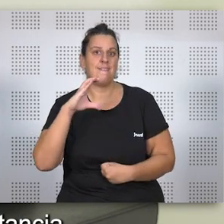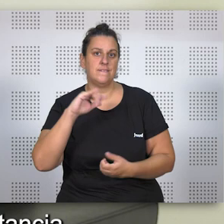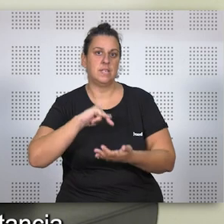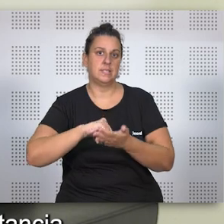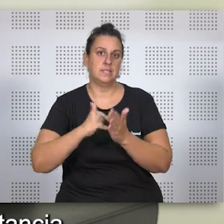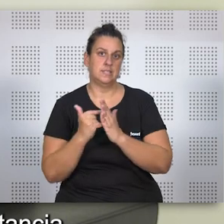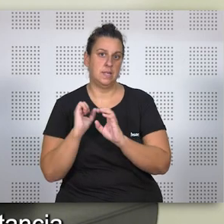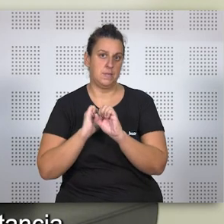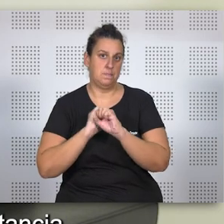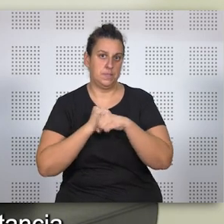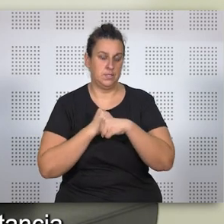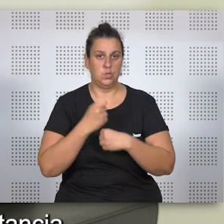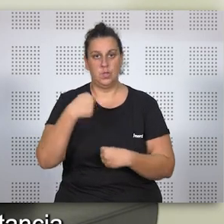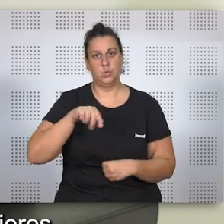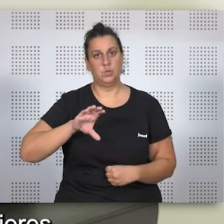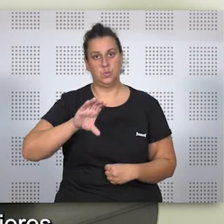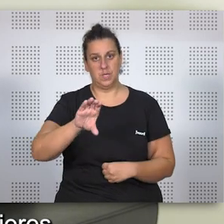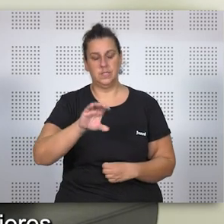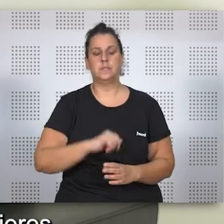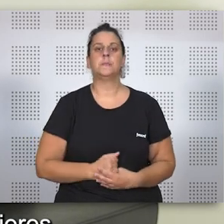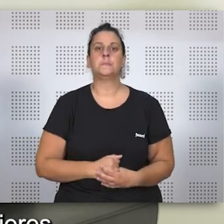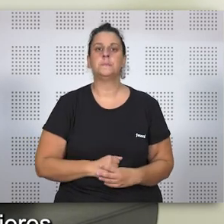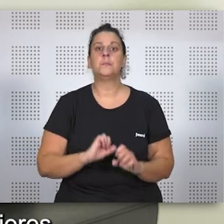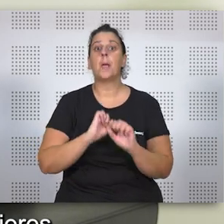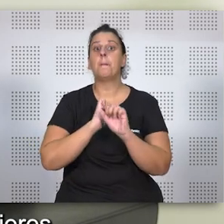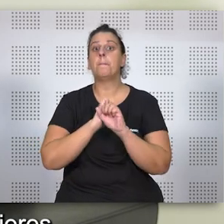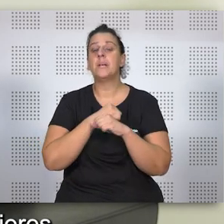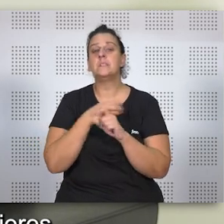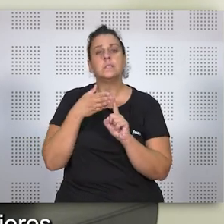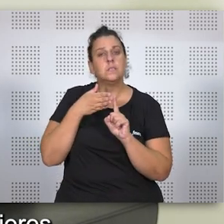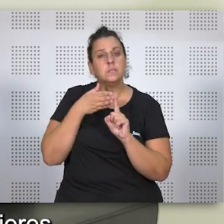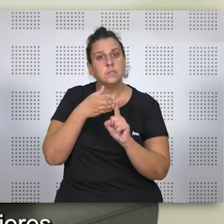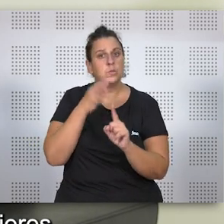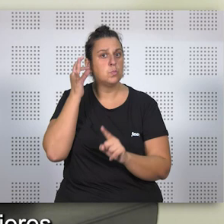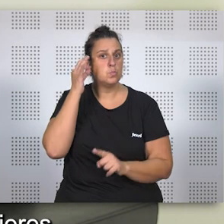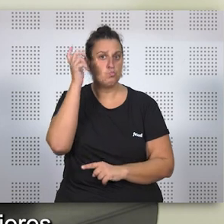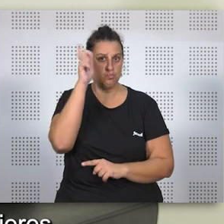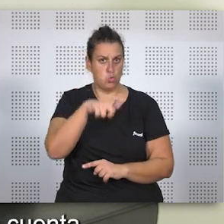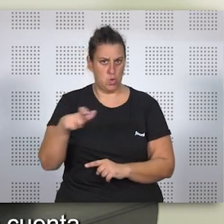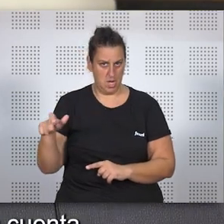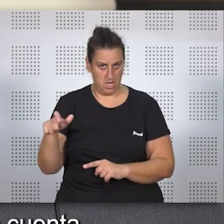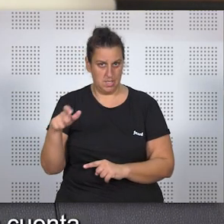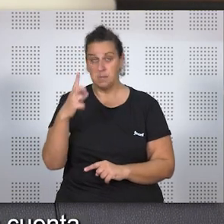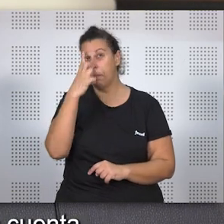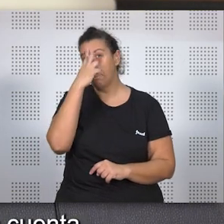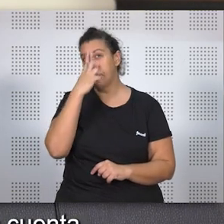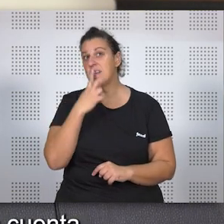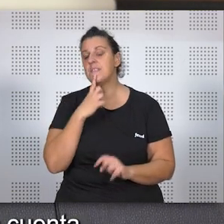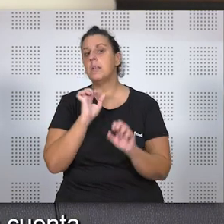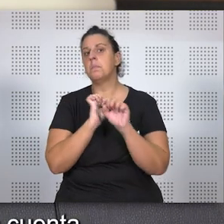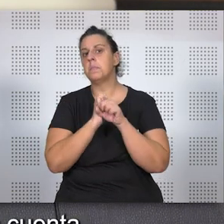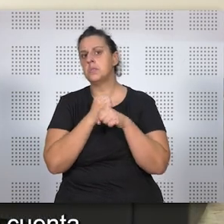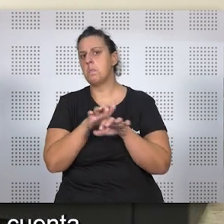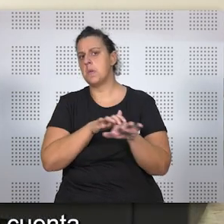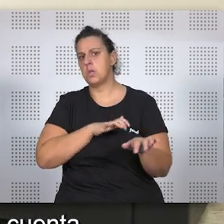pensiones de nuestro país. Es una pensión que se dirige fundamentalmente a mujeres, yo creo que eso es importante, ese perfil de la pensión también es